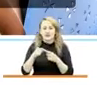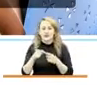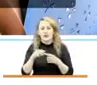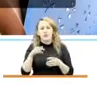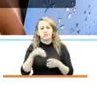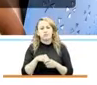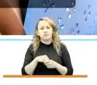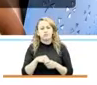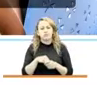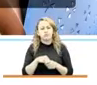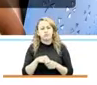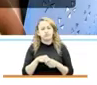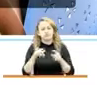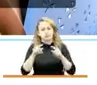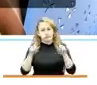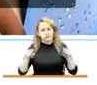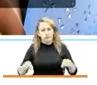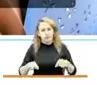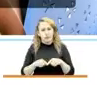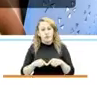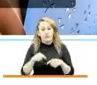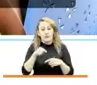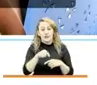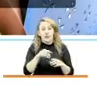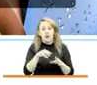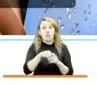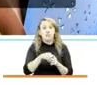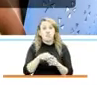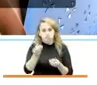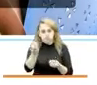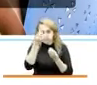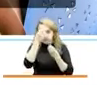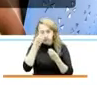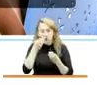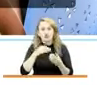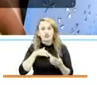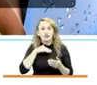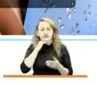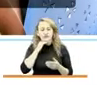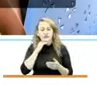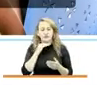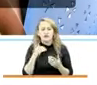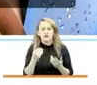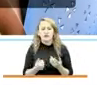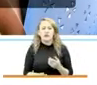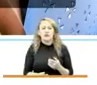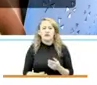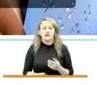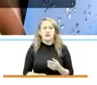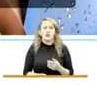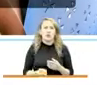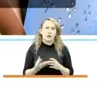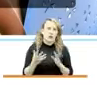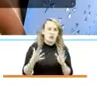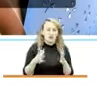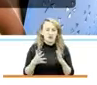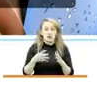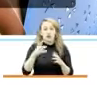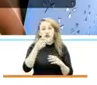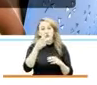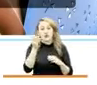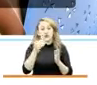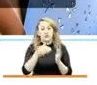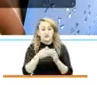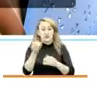sobre de alto contenido de valor nutricional que correspondió a más de cerca o cerca de 200.000 canastas